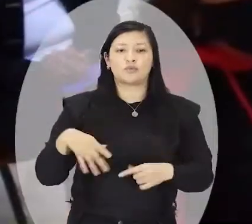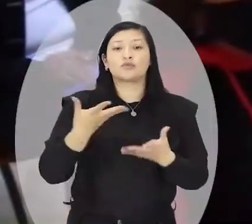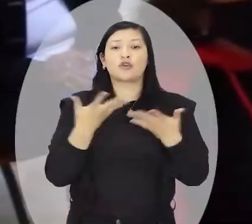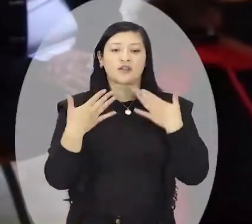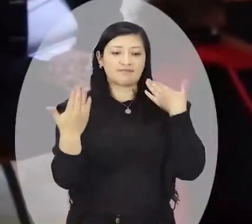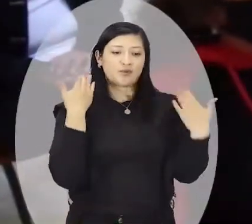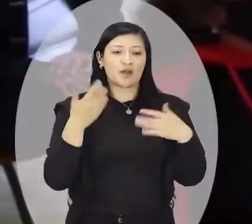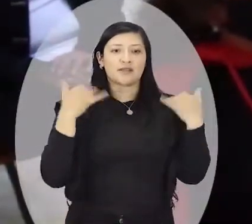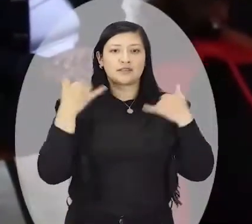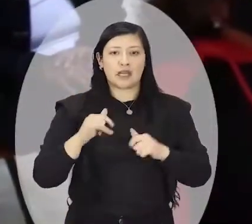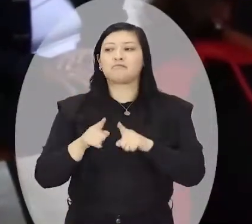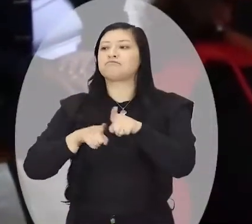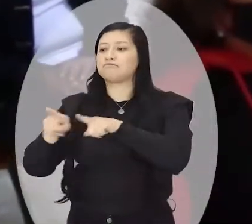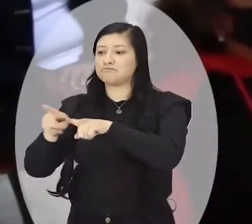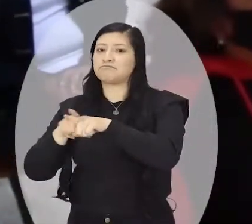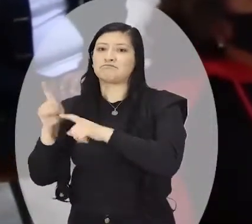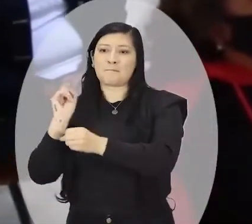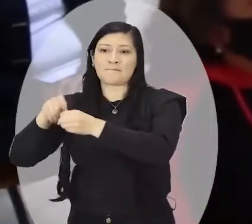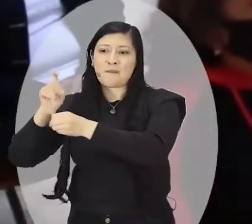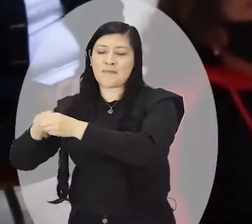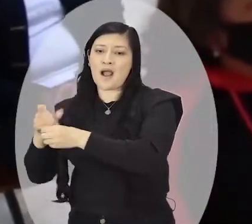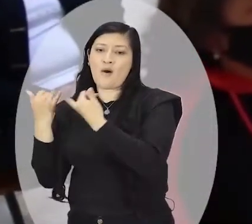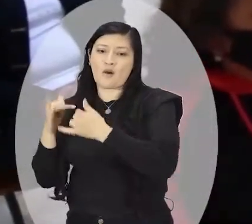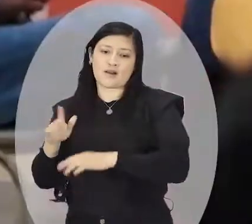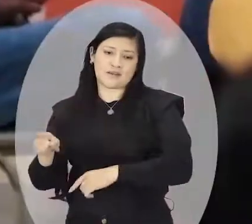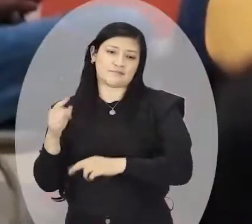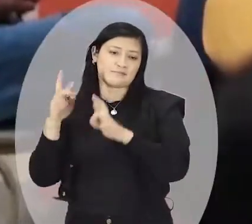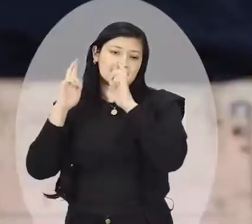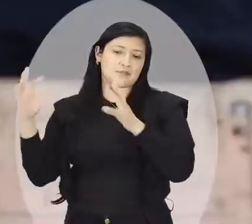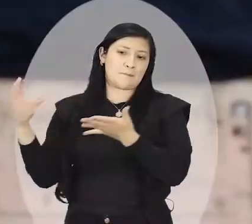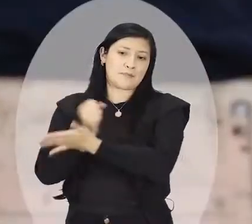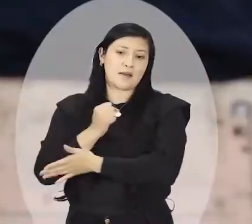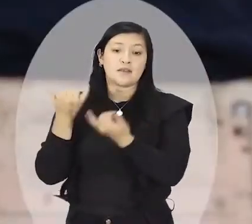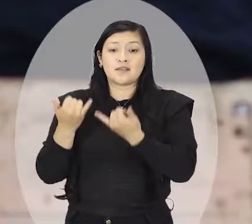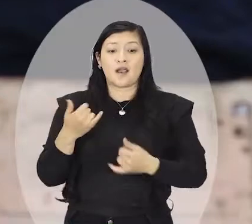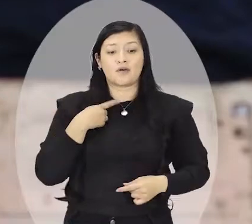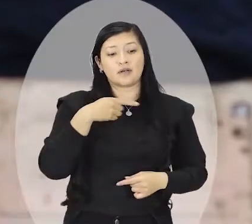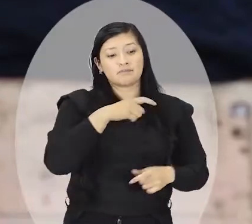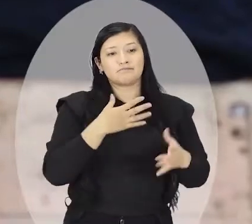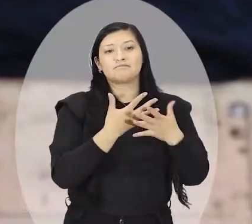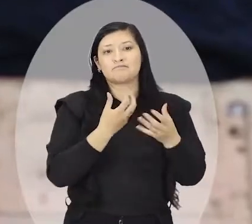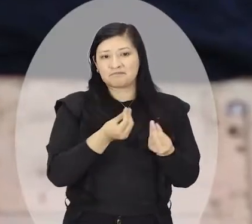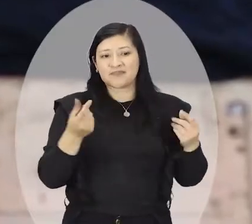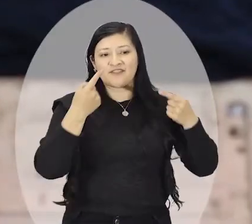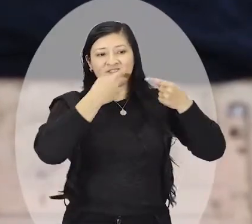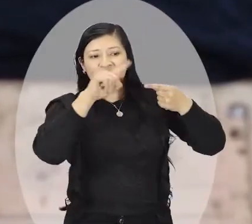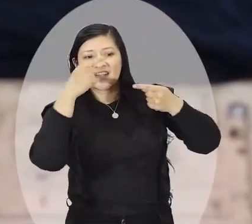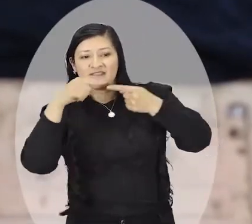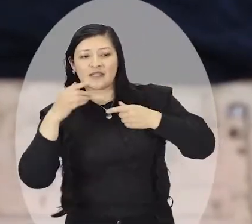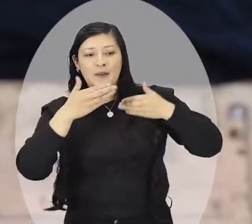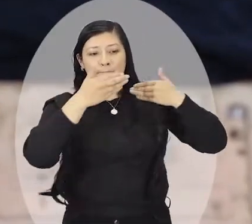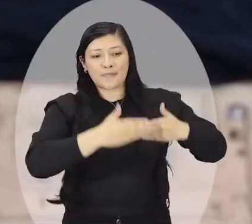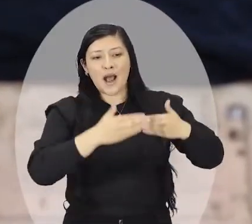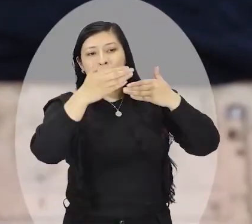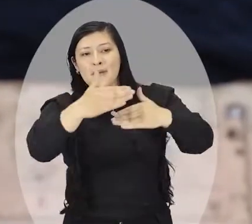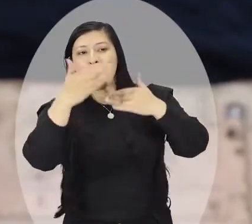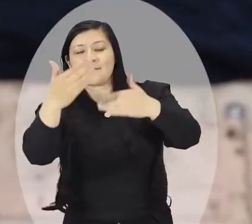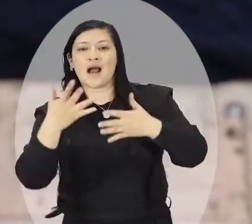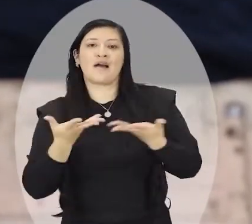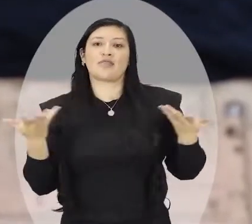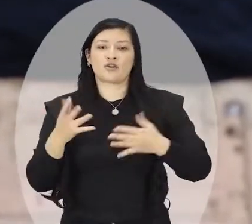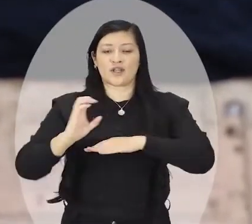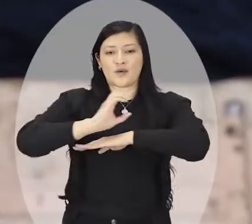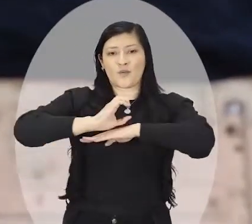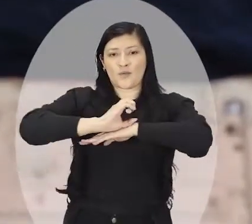rural, el cual ya está en licitación y era la socialización, son varios tramos en el corregimiento de